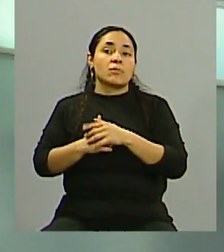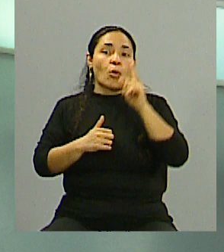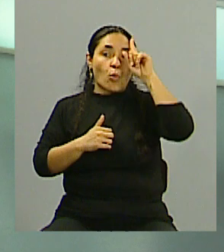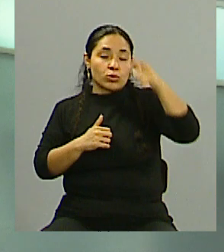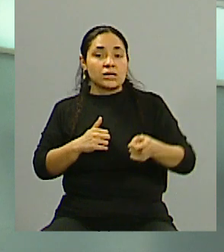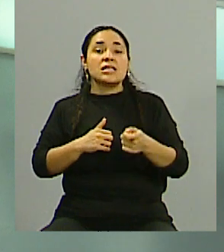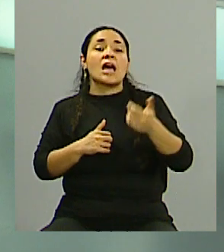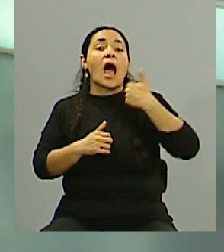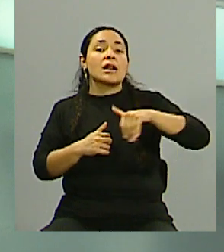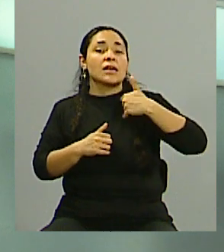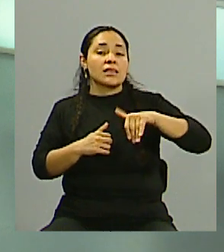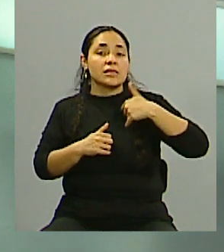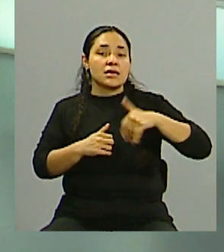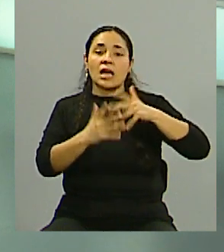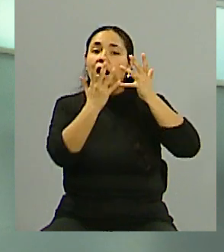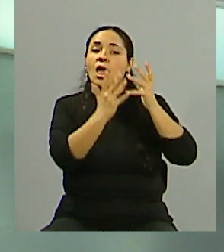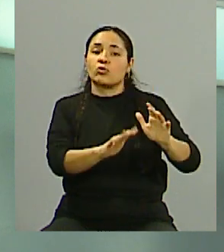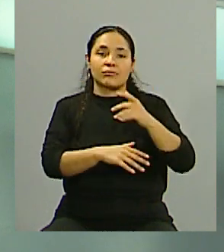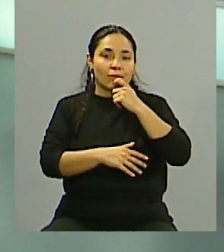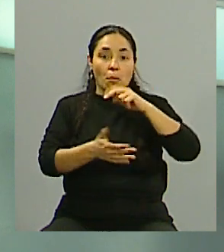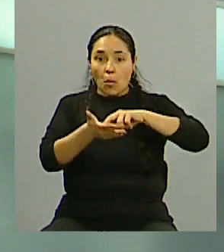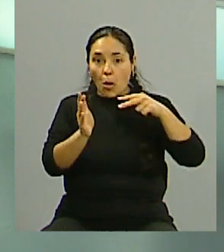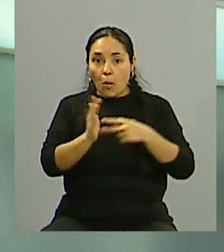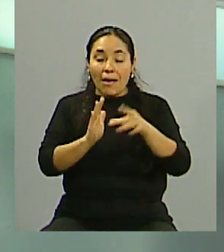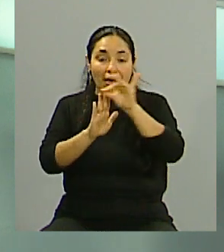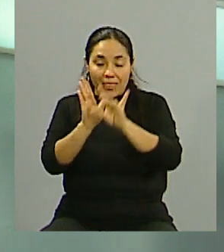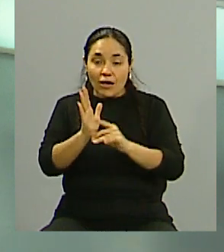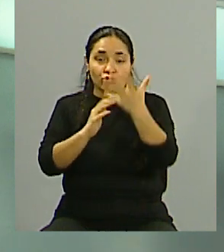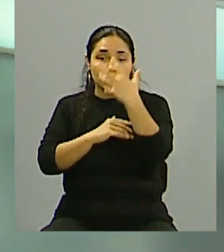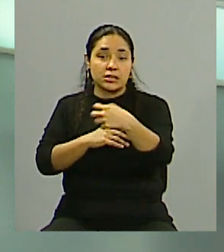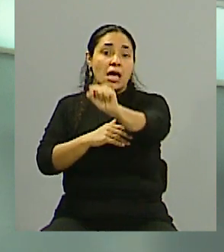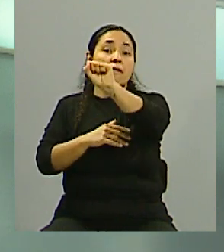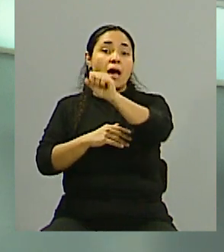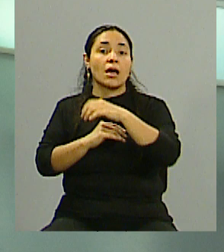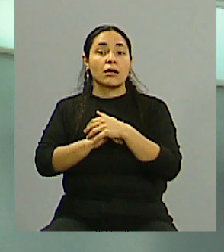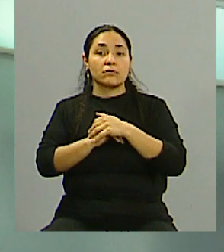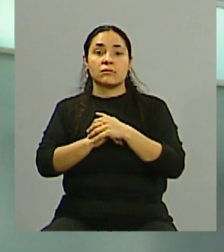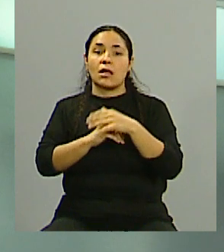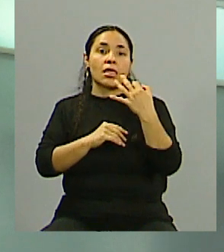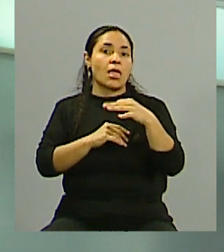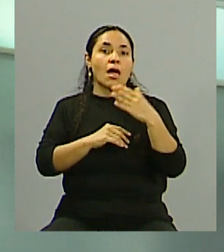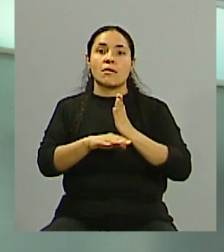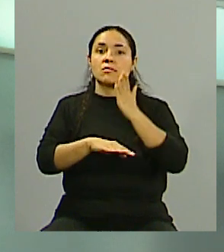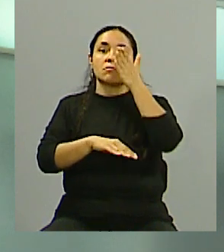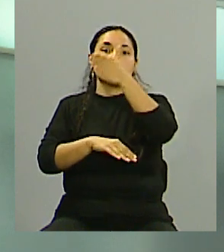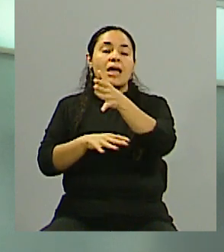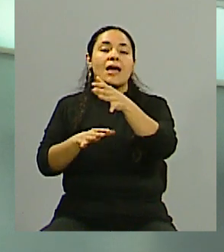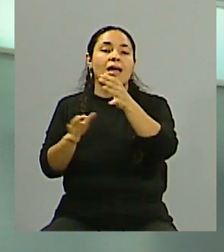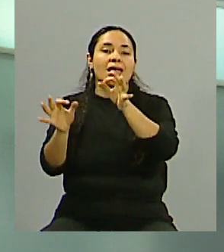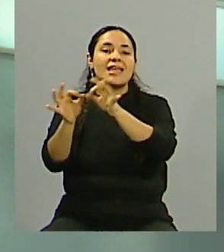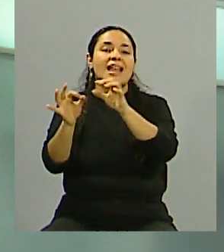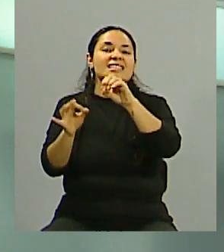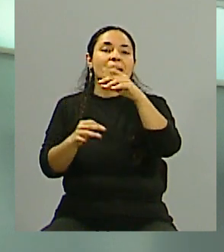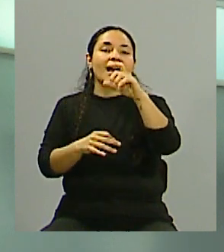argentina. Cualquier inconveniente que uno tuviera en esa recolección, tenía que ir a litigar a Islas Caimán. Entonces,